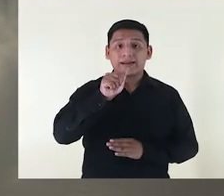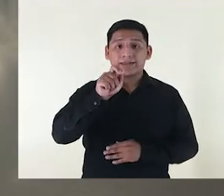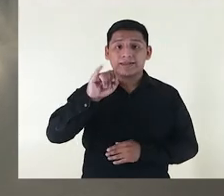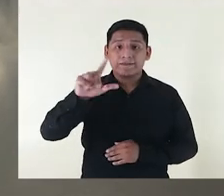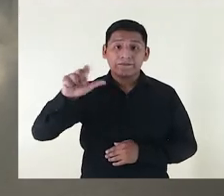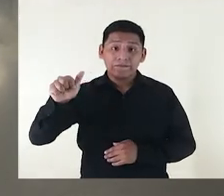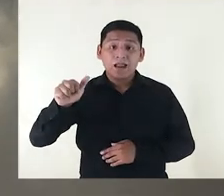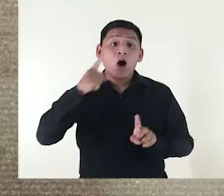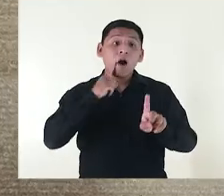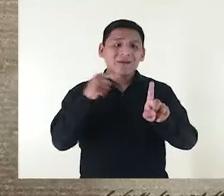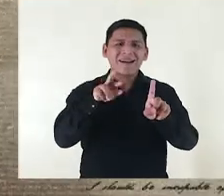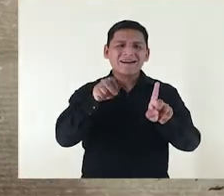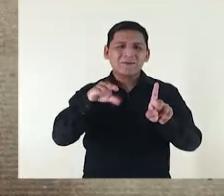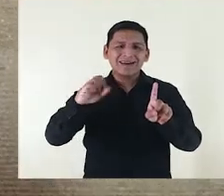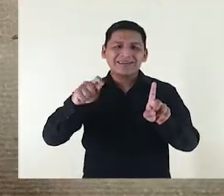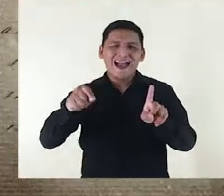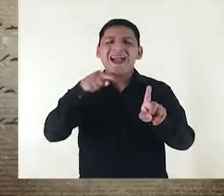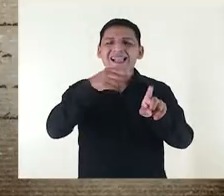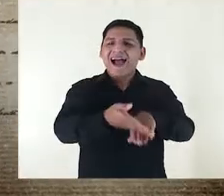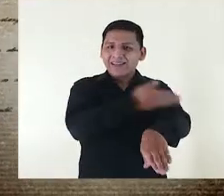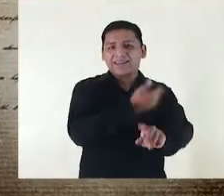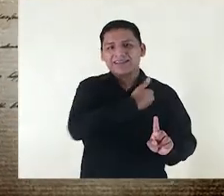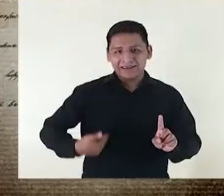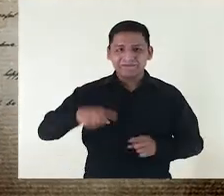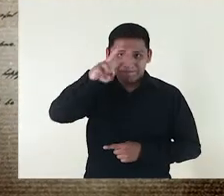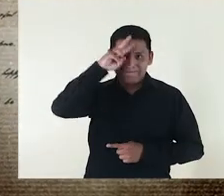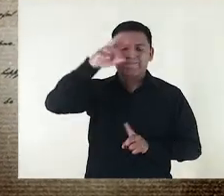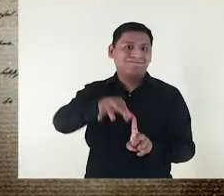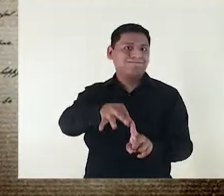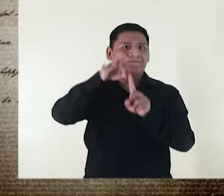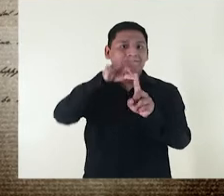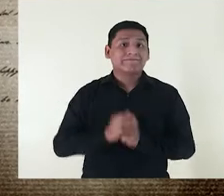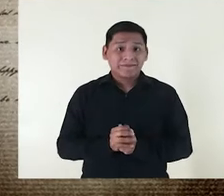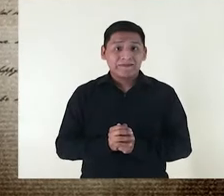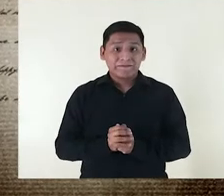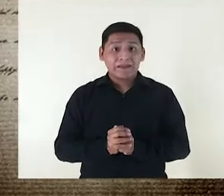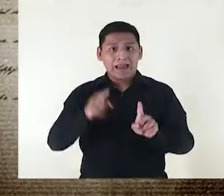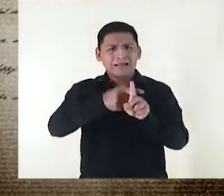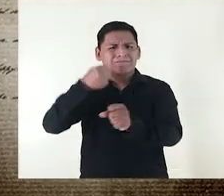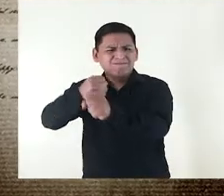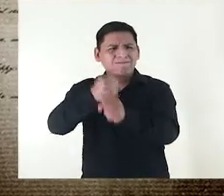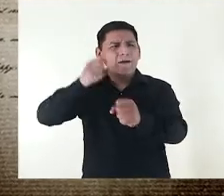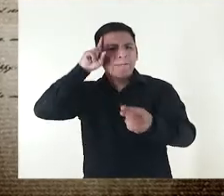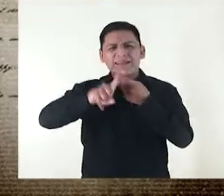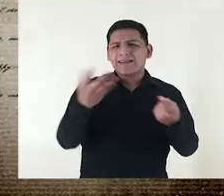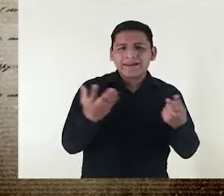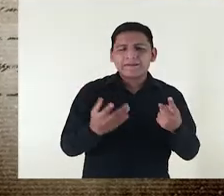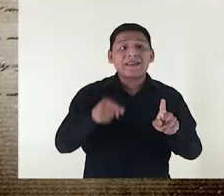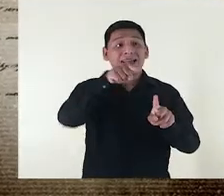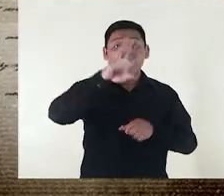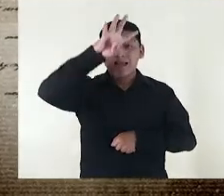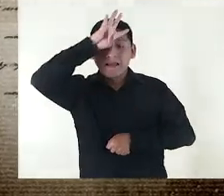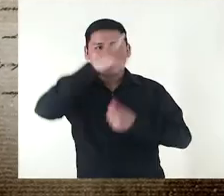Casa Castilla Ramón Castilla fue uno de los presidentes más prominentes del Perú. Entre muchos otros actos de su gestión,